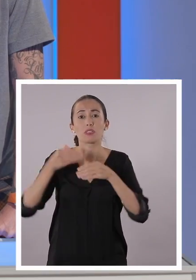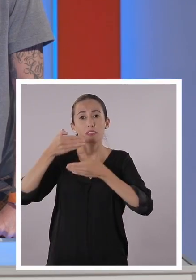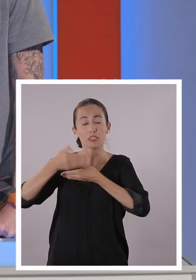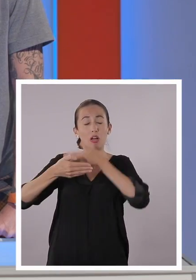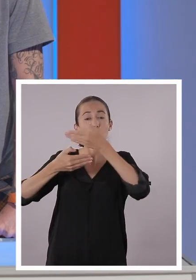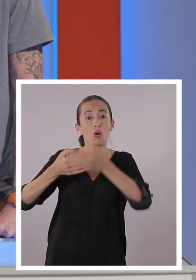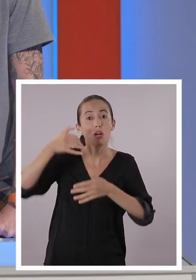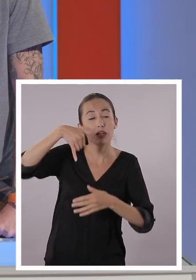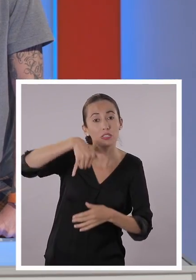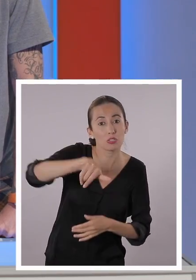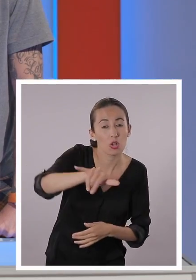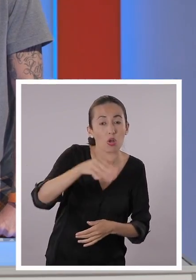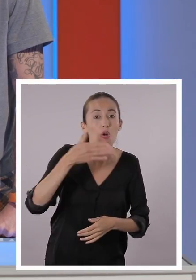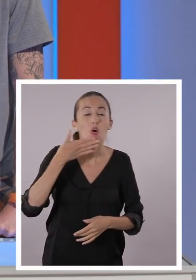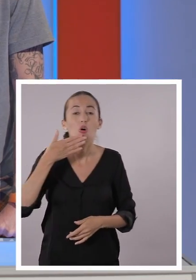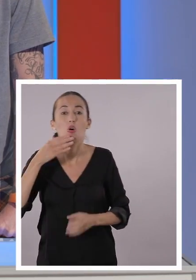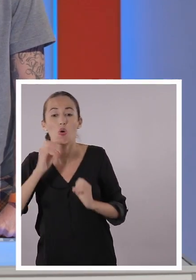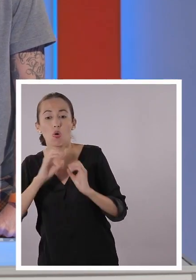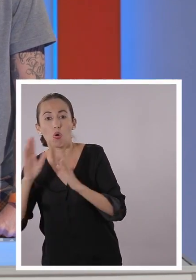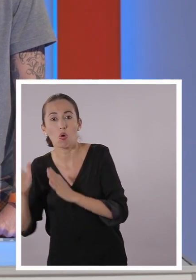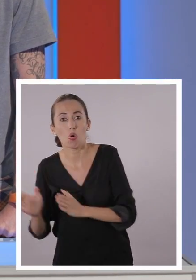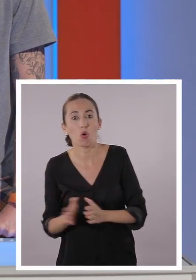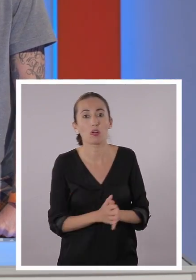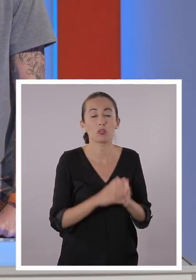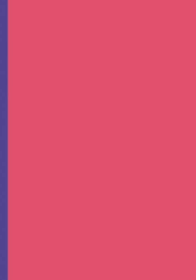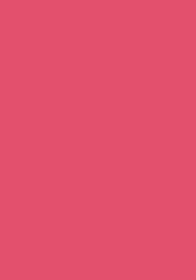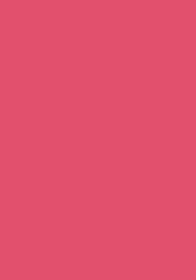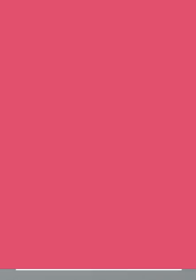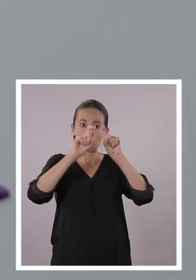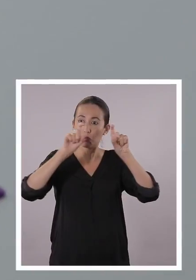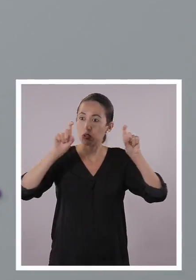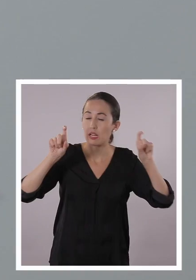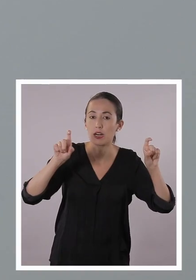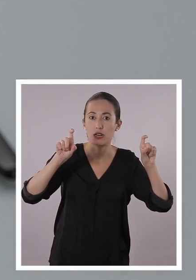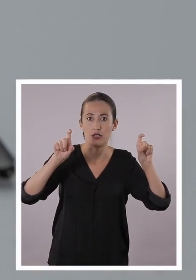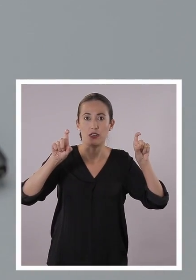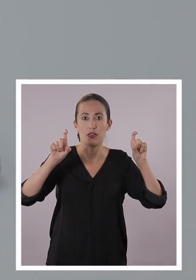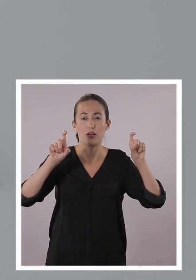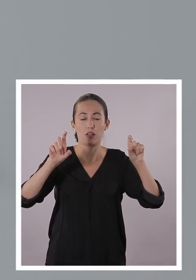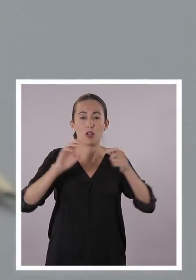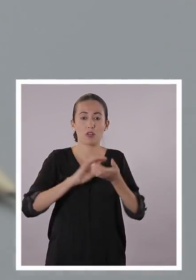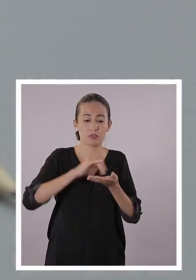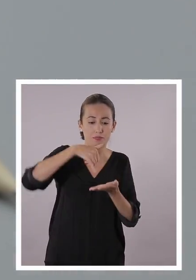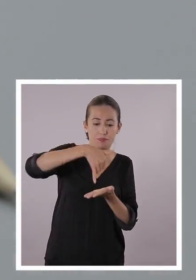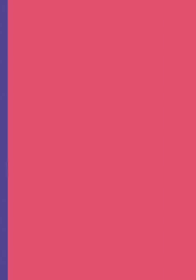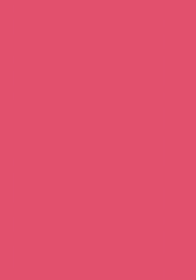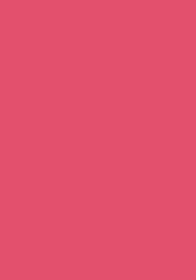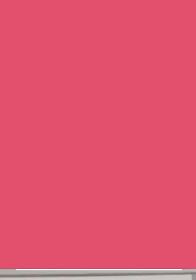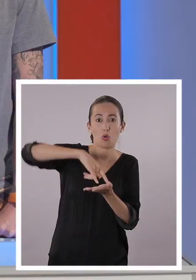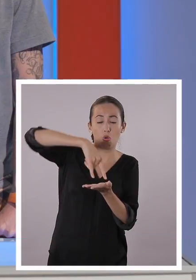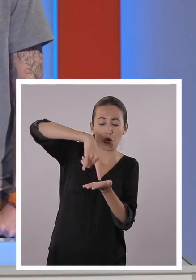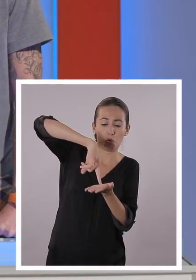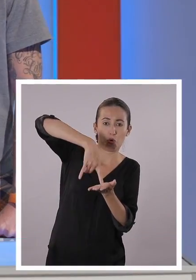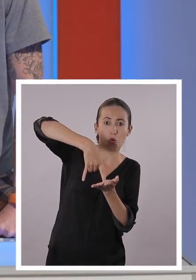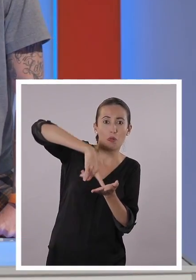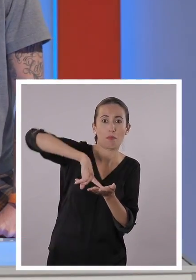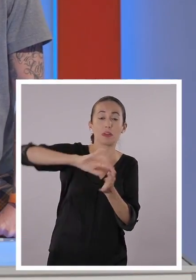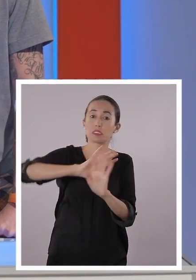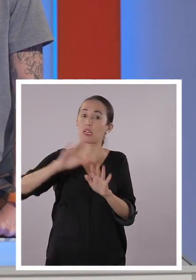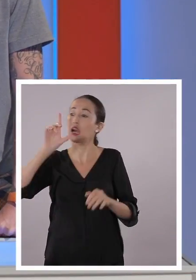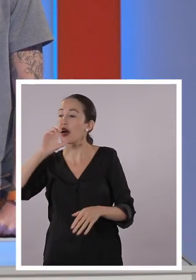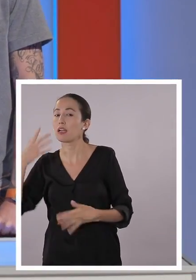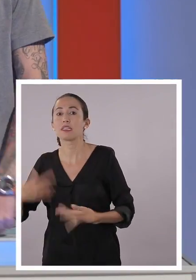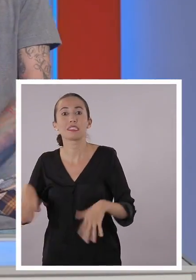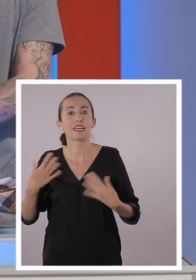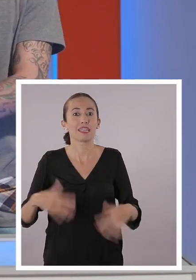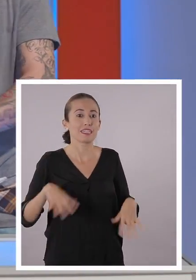vamos a aprender a dibujar estos usando simplemente una regla, un compás y un lápiz. Nada más. Van a ver que